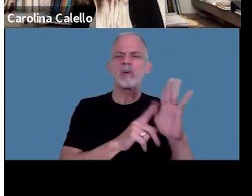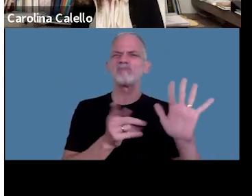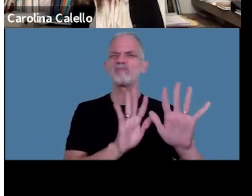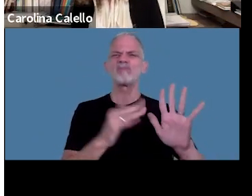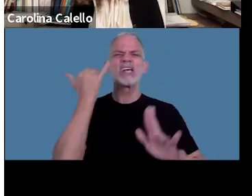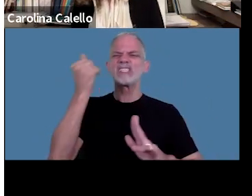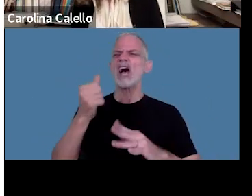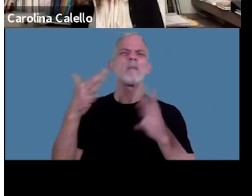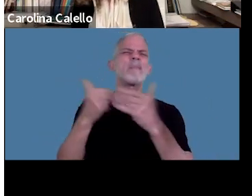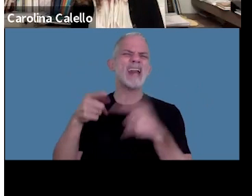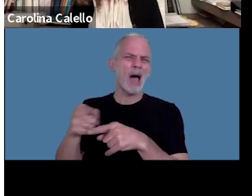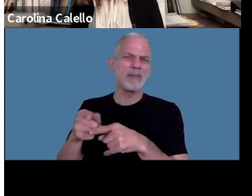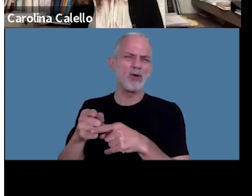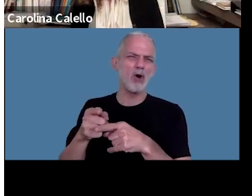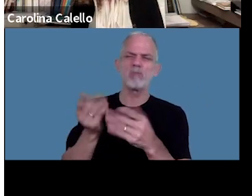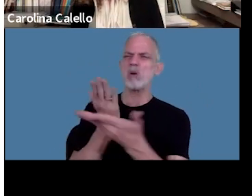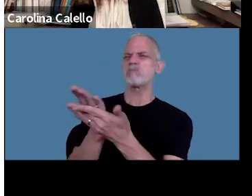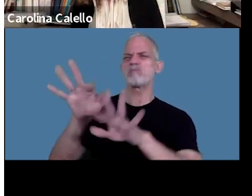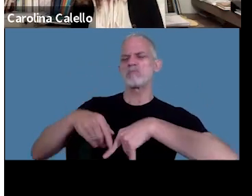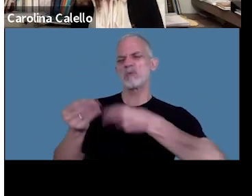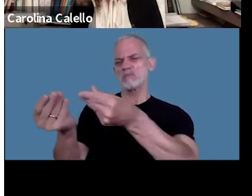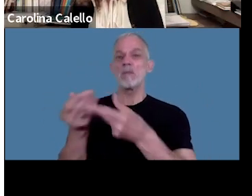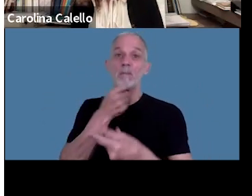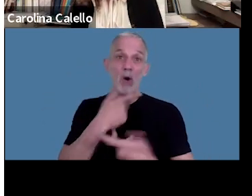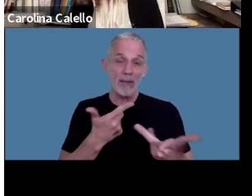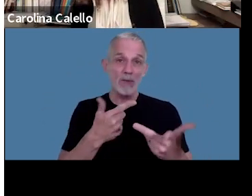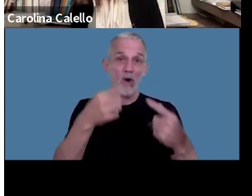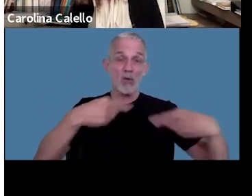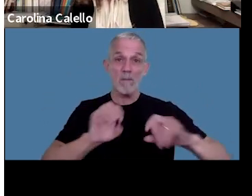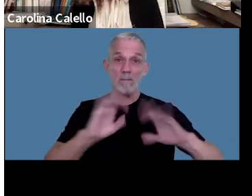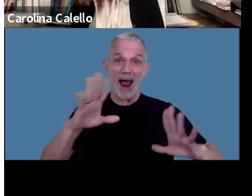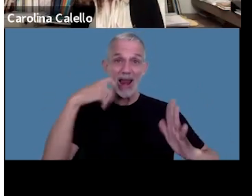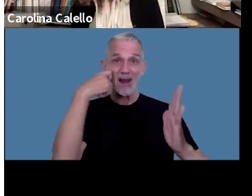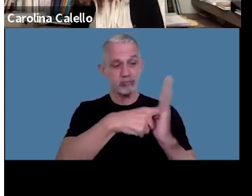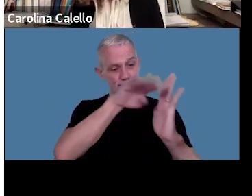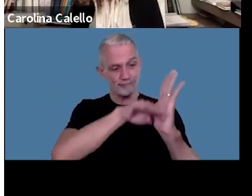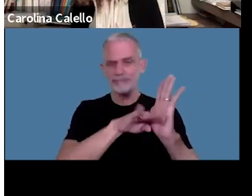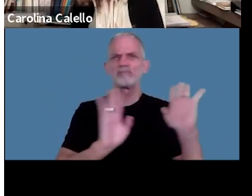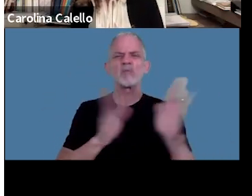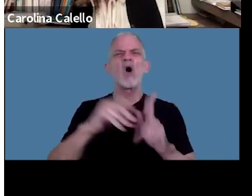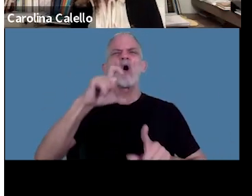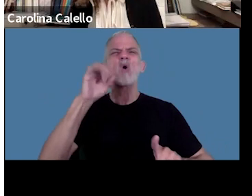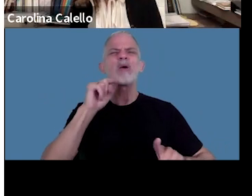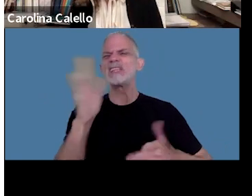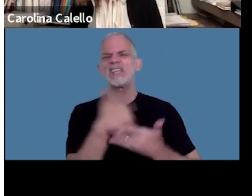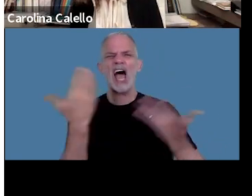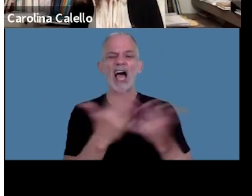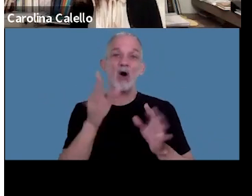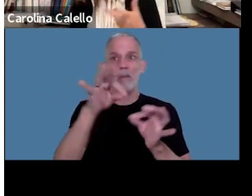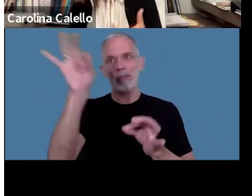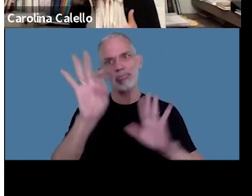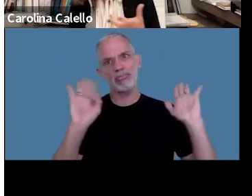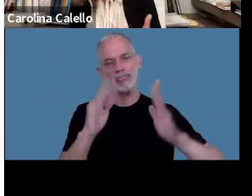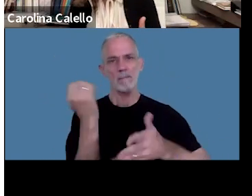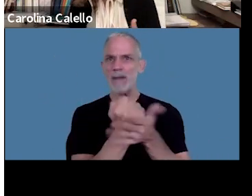por decir por ejemplo frente a incumplimientos se da de baja la quit o se tilda la quit o